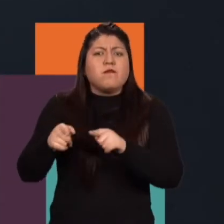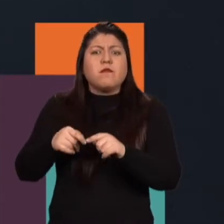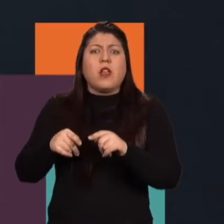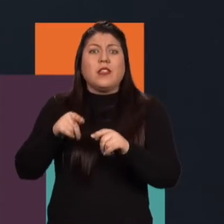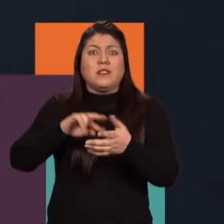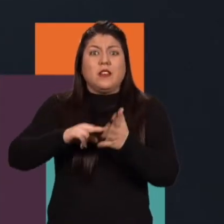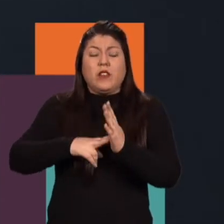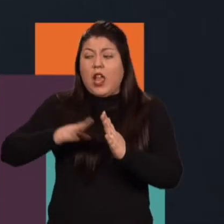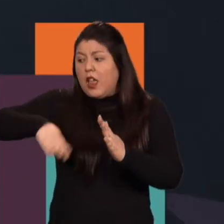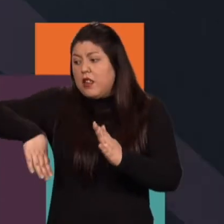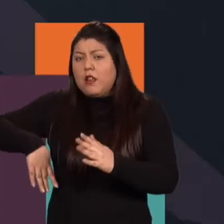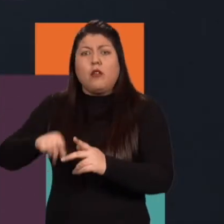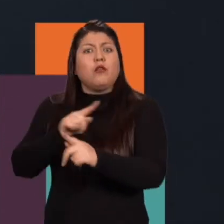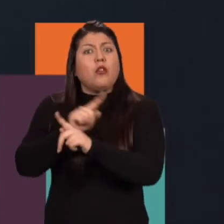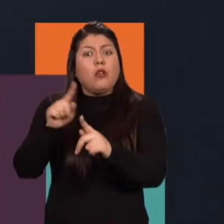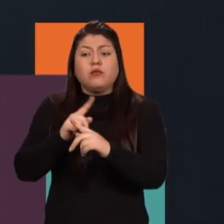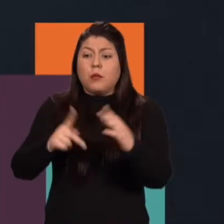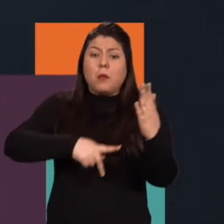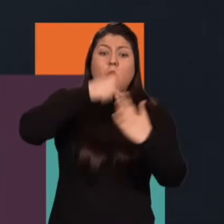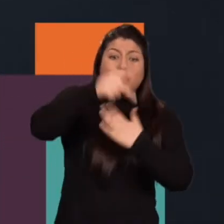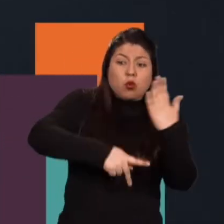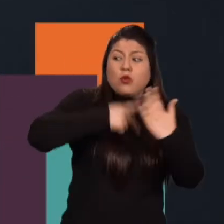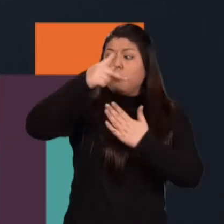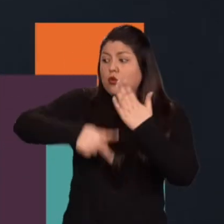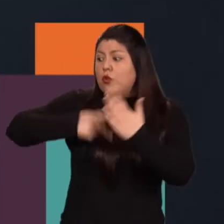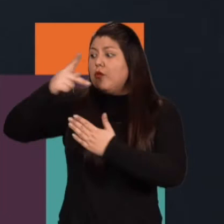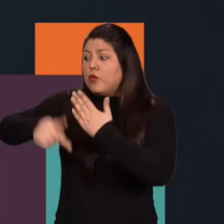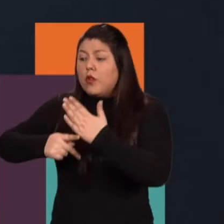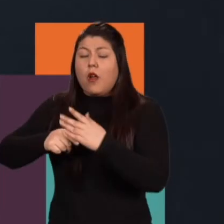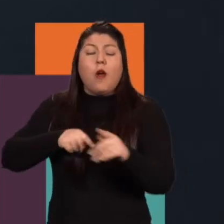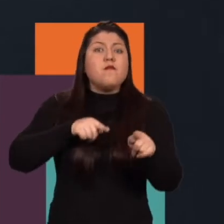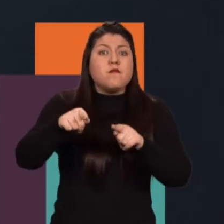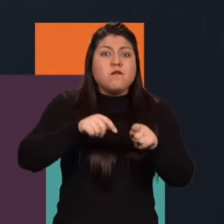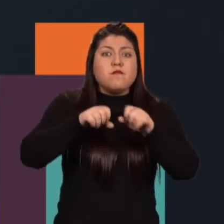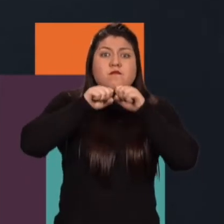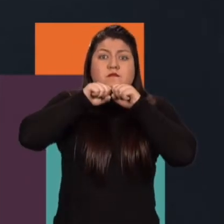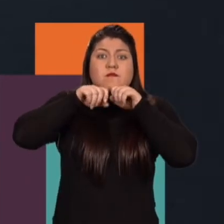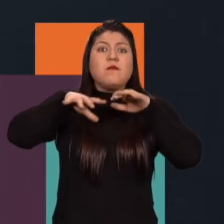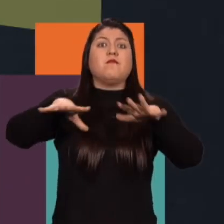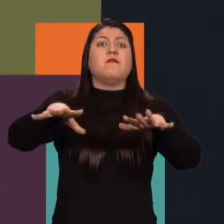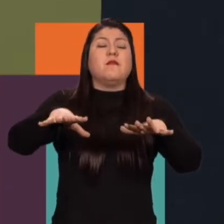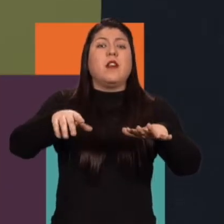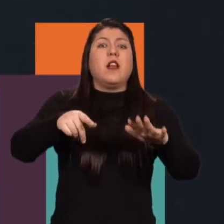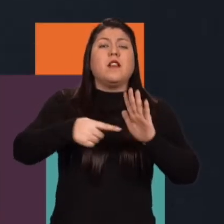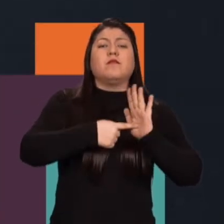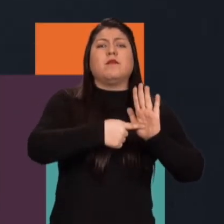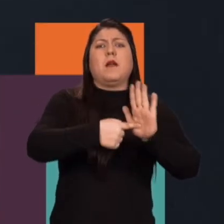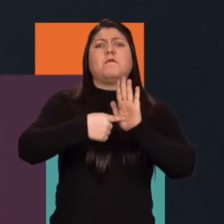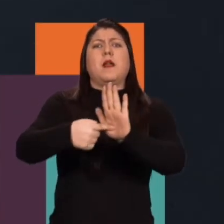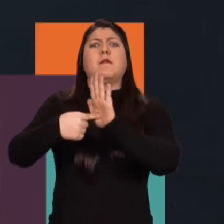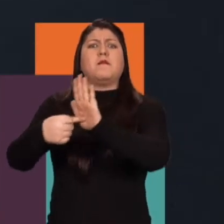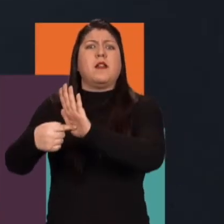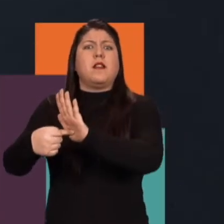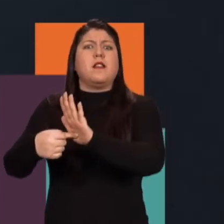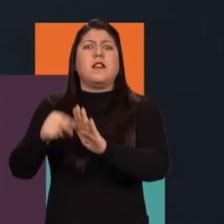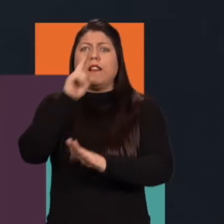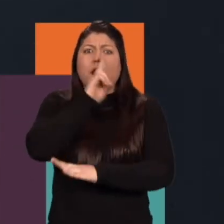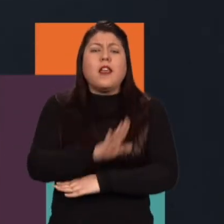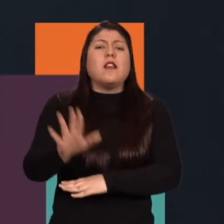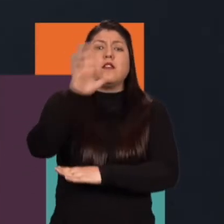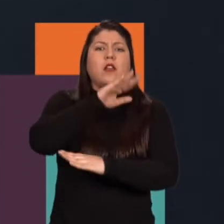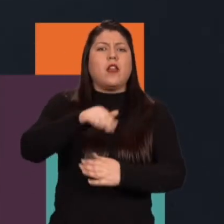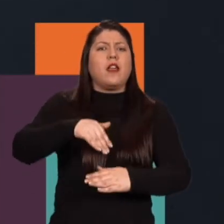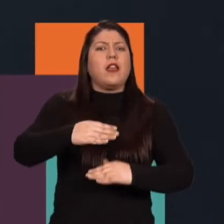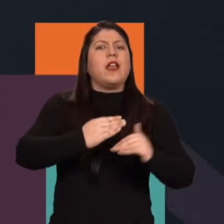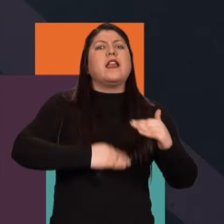no retrocedamos sino que de verdad los proyectos que nosotros saquemos al aire a nivel regional tengan